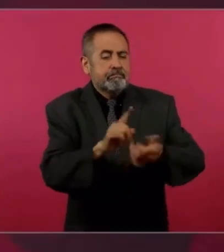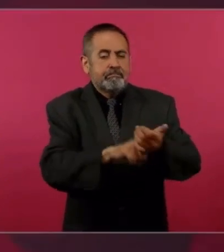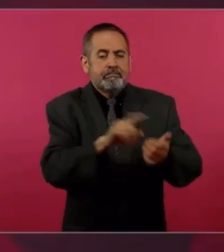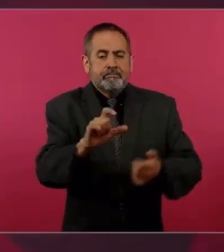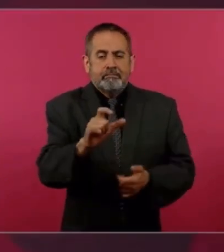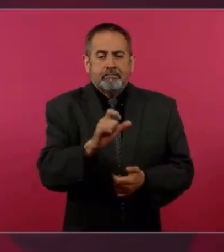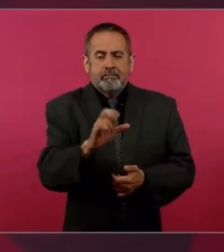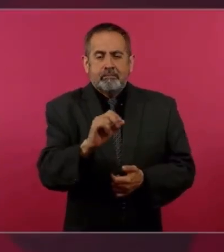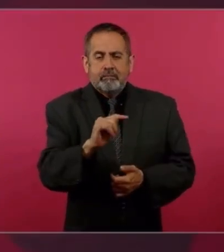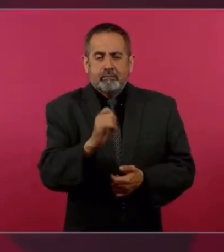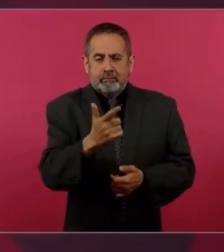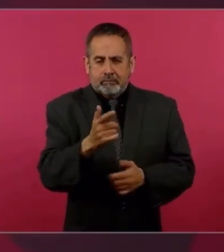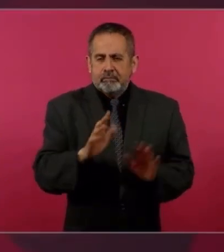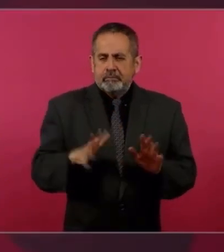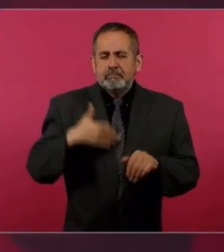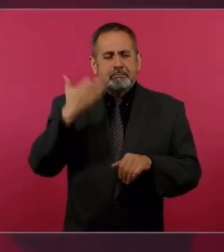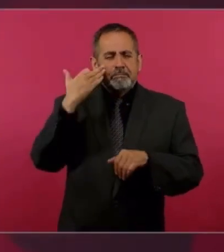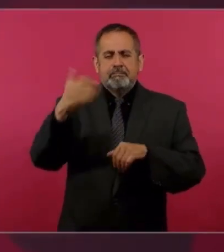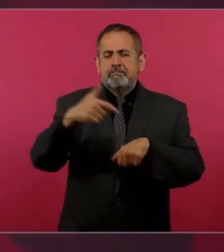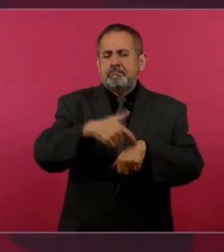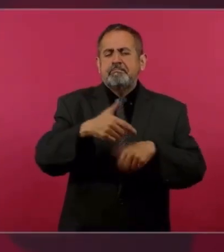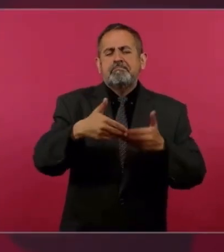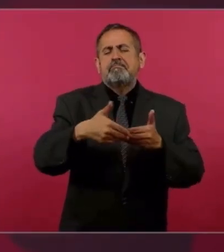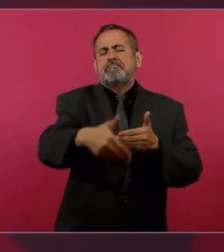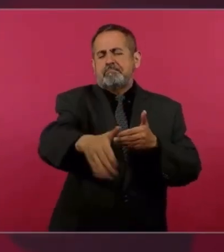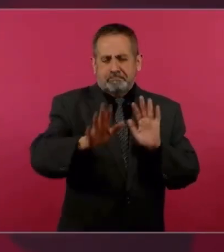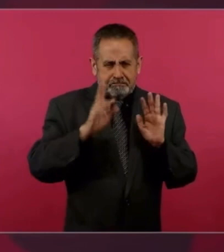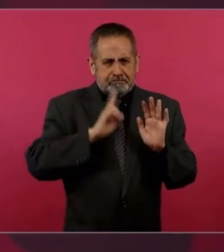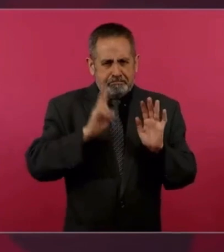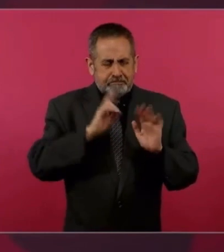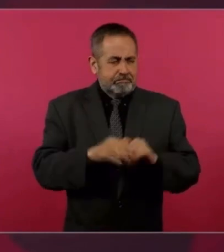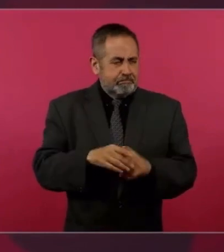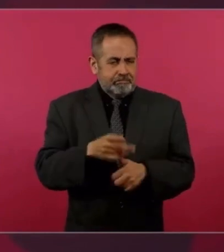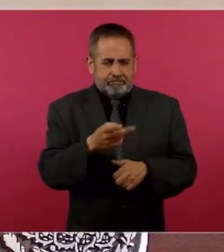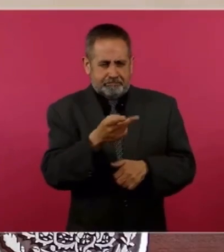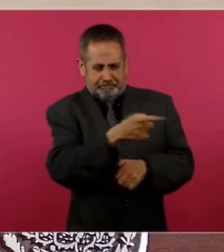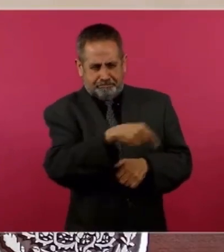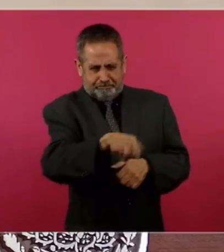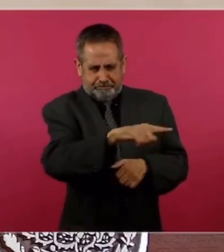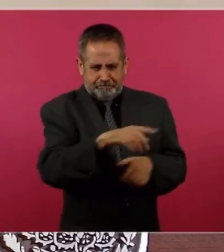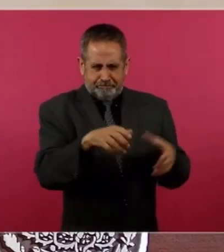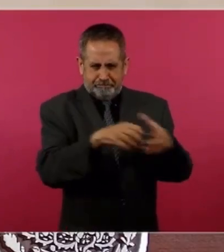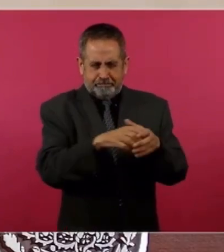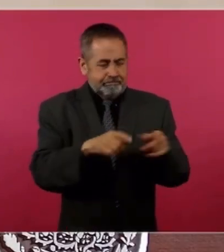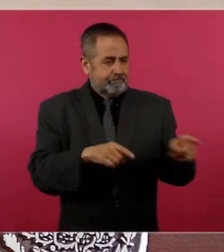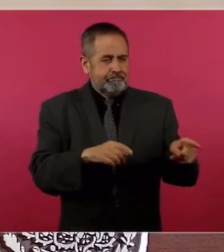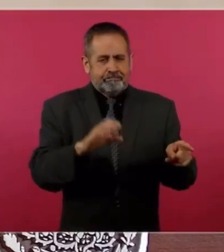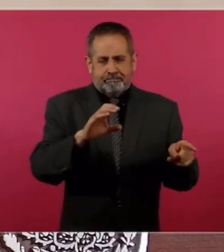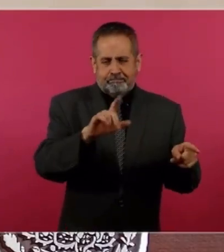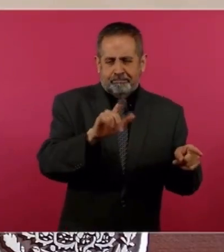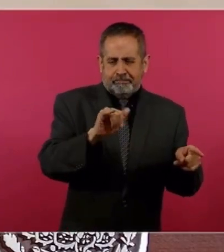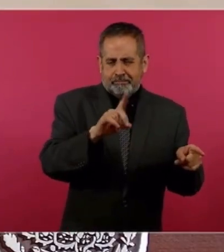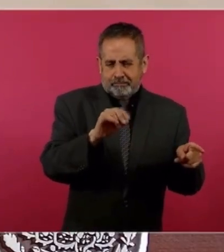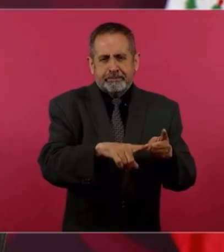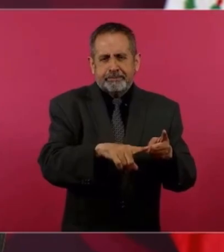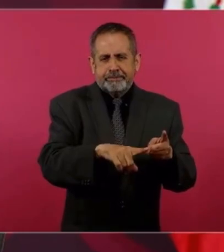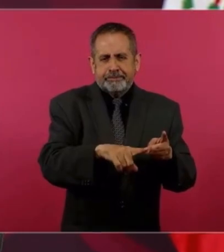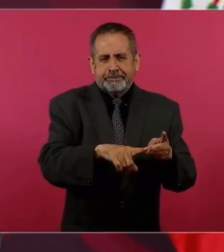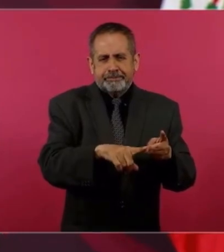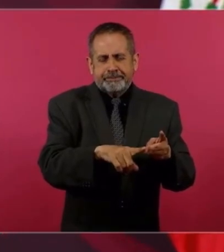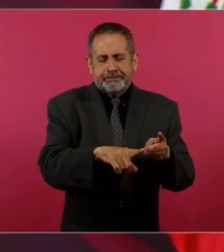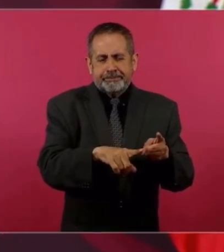pero vamos a darle un tiempo a ella y a él y a la señora,